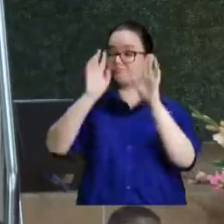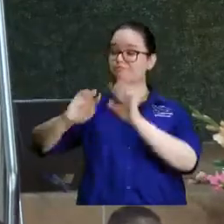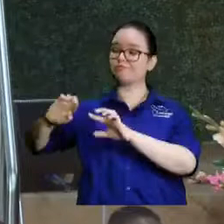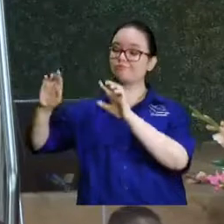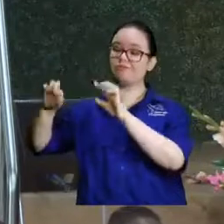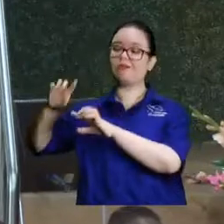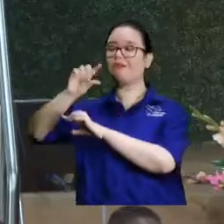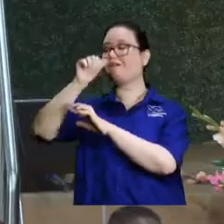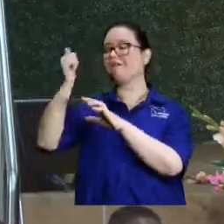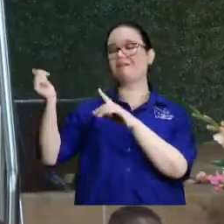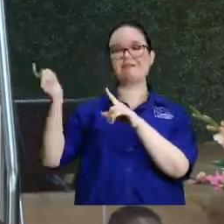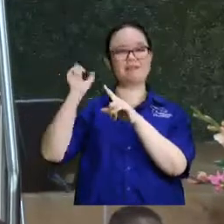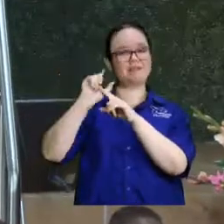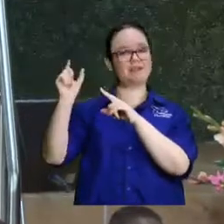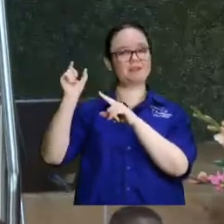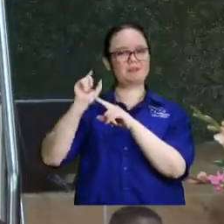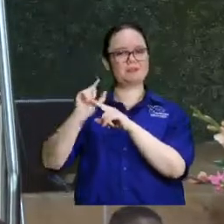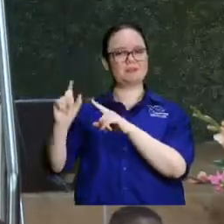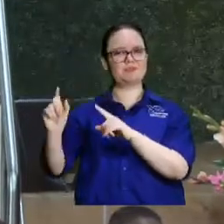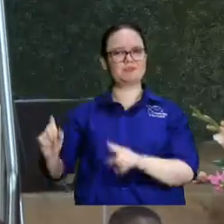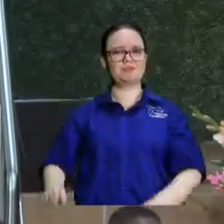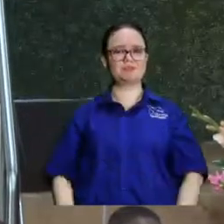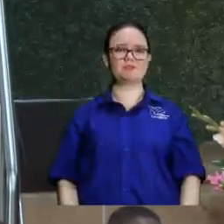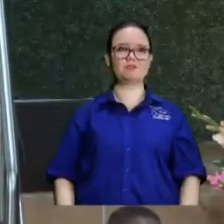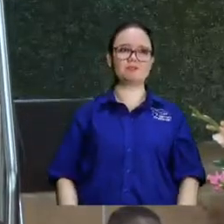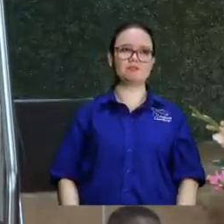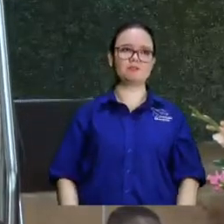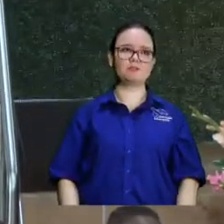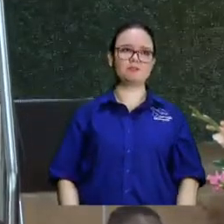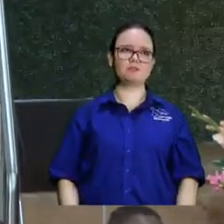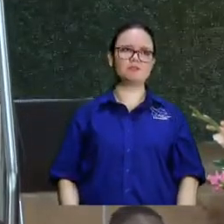preguntarles a estos terraplanistas y cómo está tu matrimonio